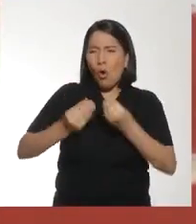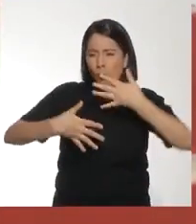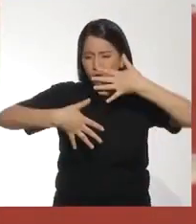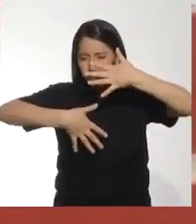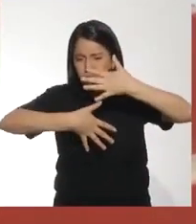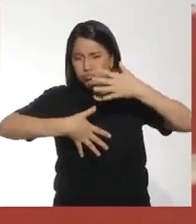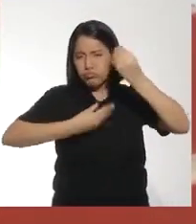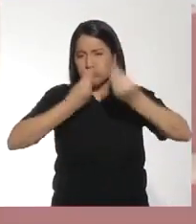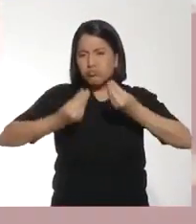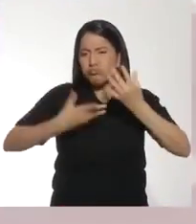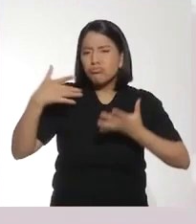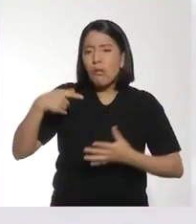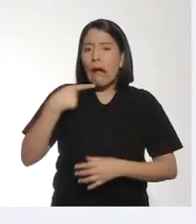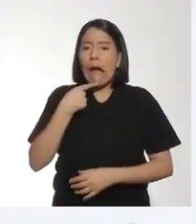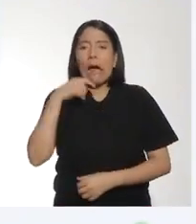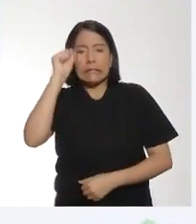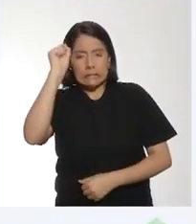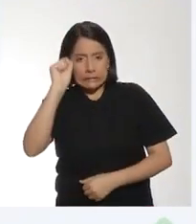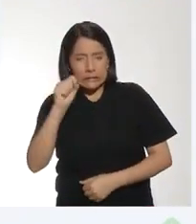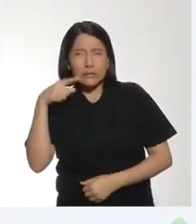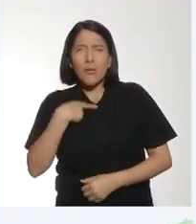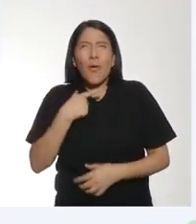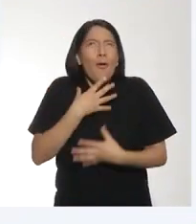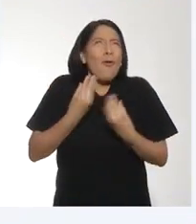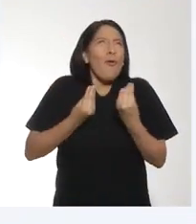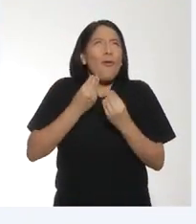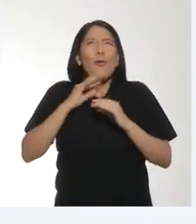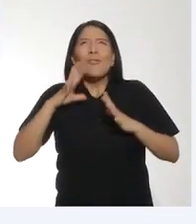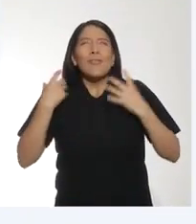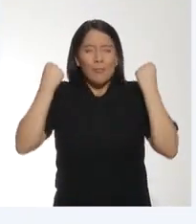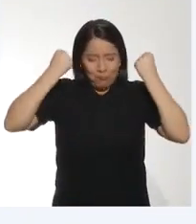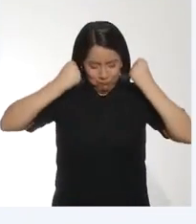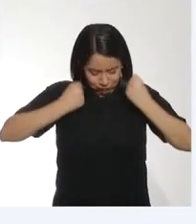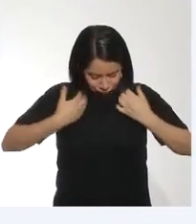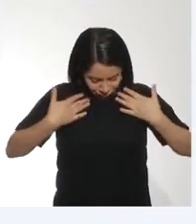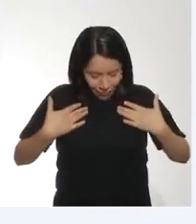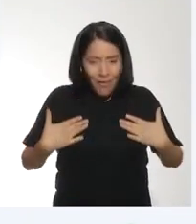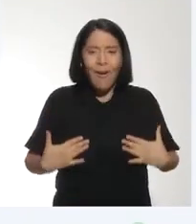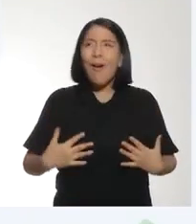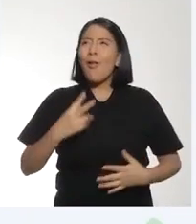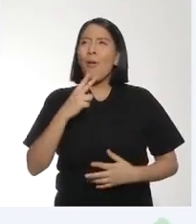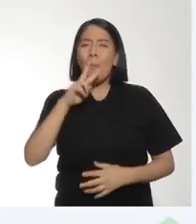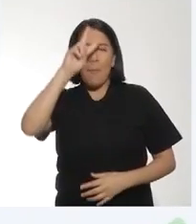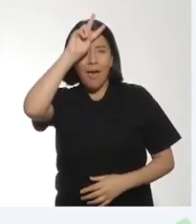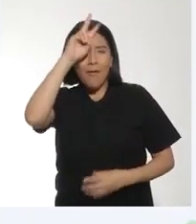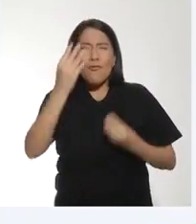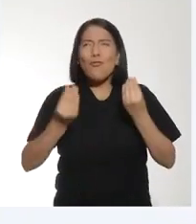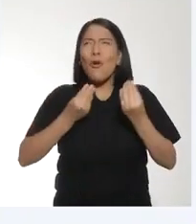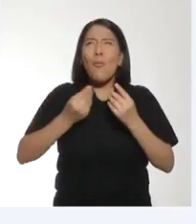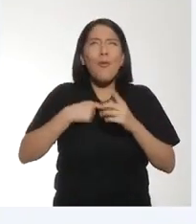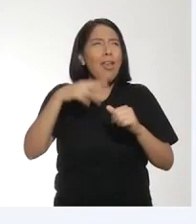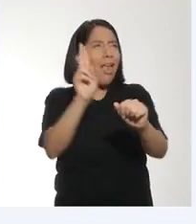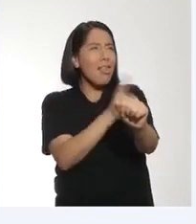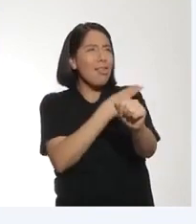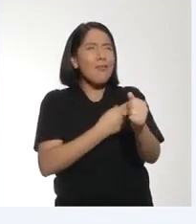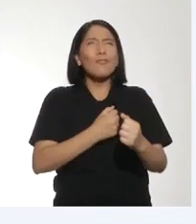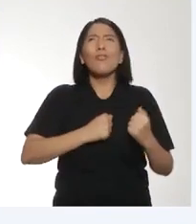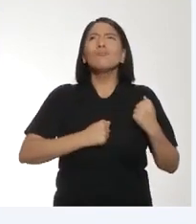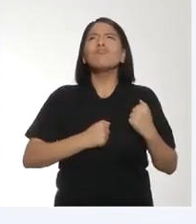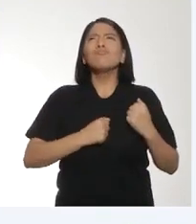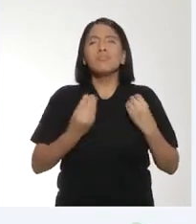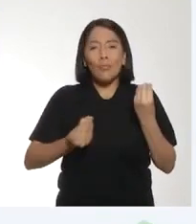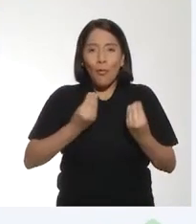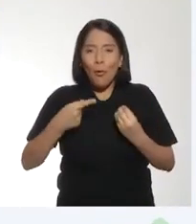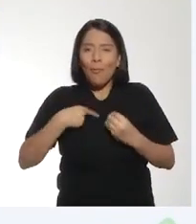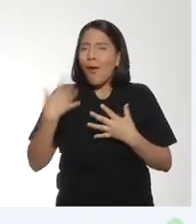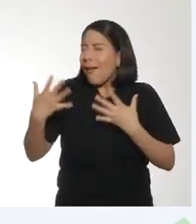orgullo tremendo. Desde pequeña siempre fue mi sueño representar al Perú, llevar la camiseta en mi país y cantar el libro en una final. Y bueno, con